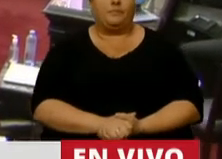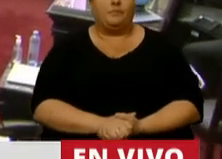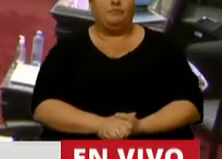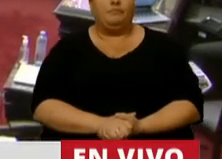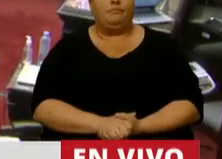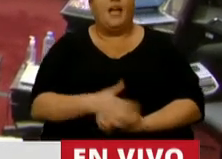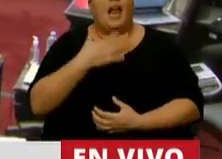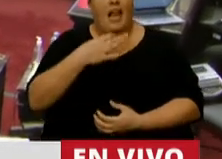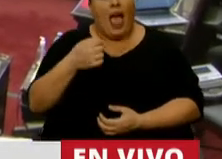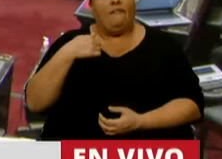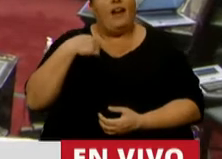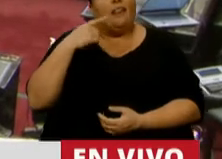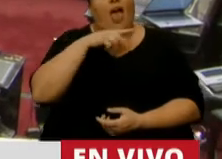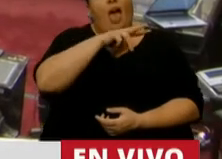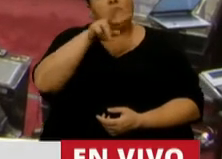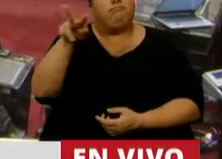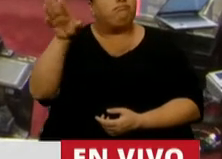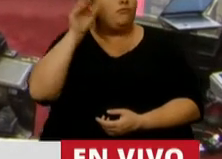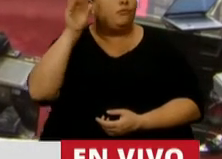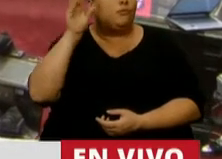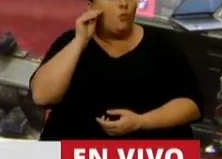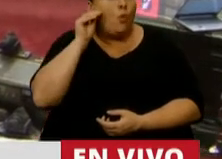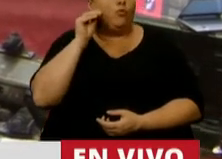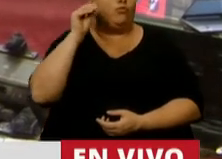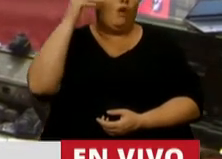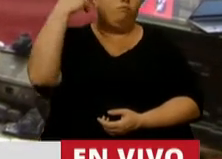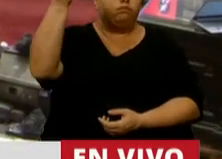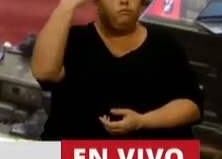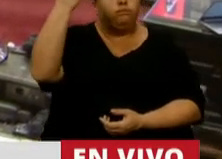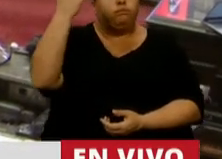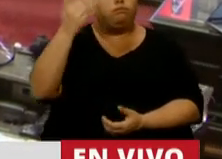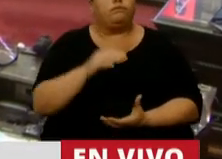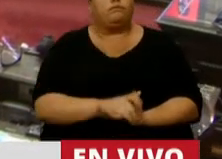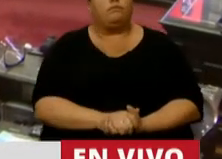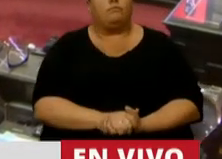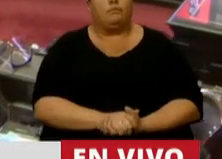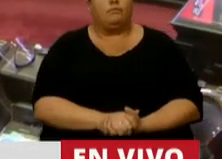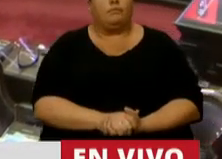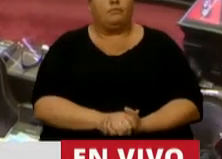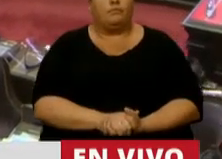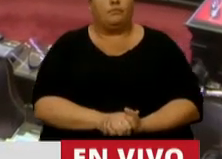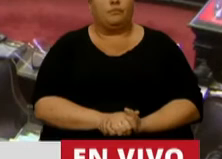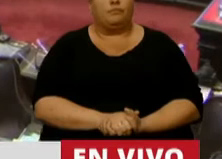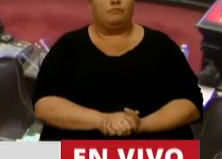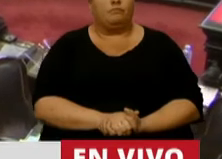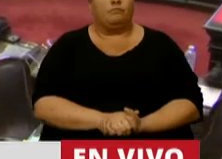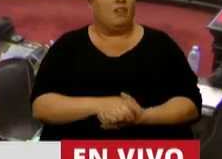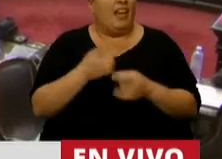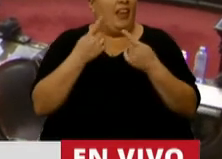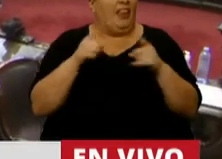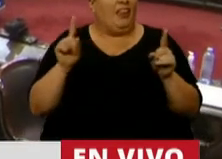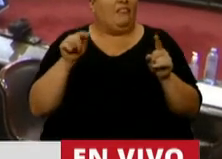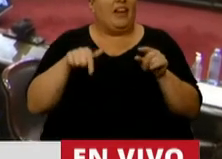Realmente venimos escuchando discursos que se alejan